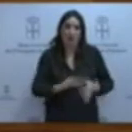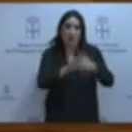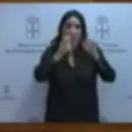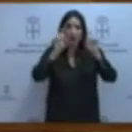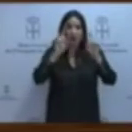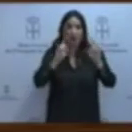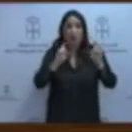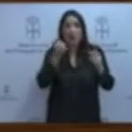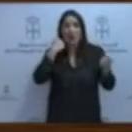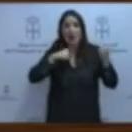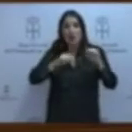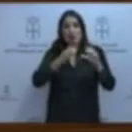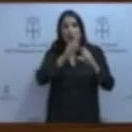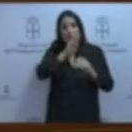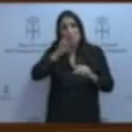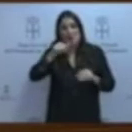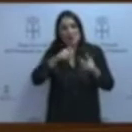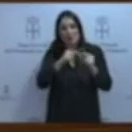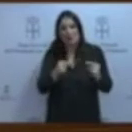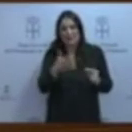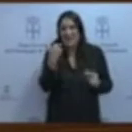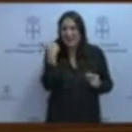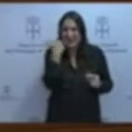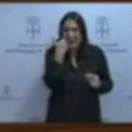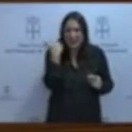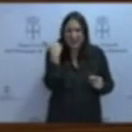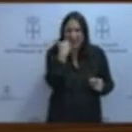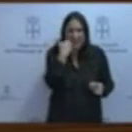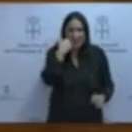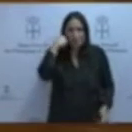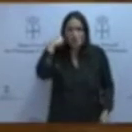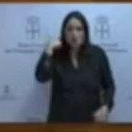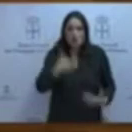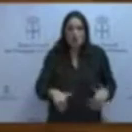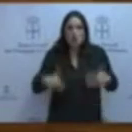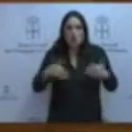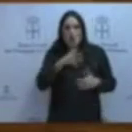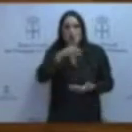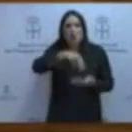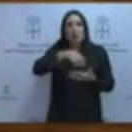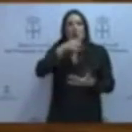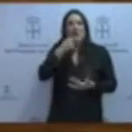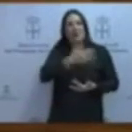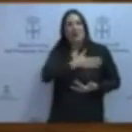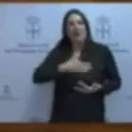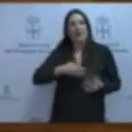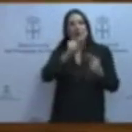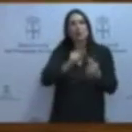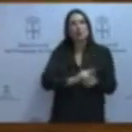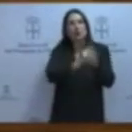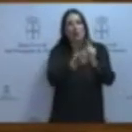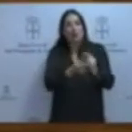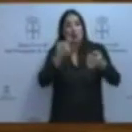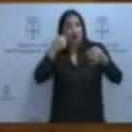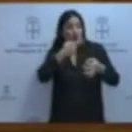actitud del Partido Popular de Asturias. Hay que tener la cara más dura que el cemento. Para venir aquí a decir que pretenden movilizar los presupuestos cuando han hecho